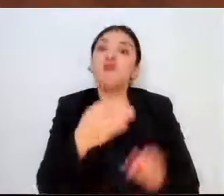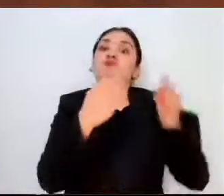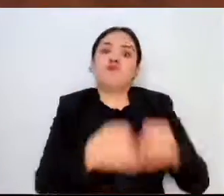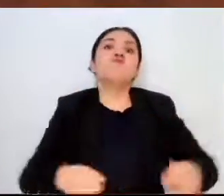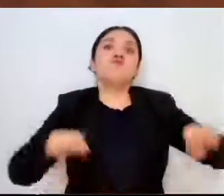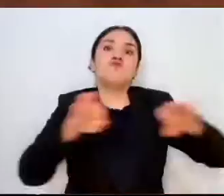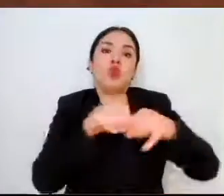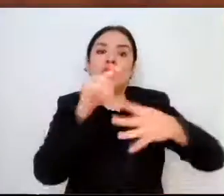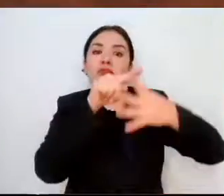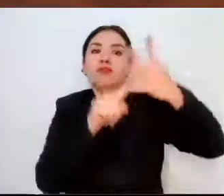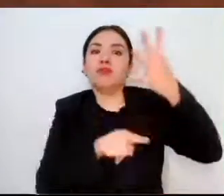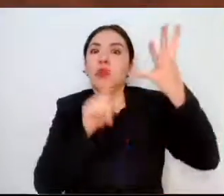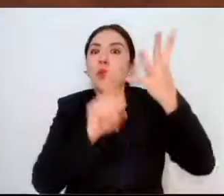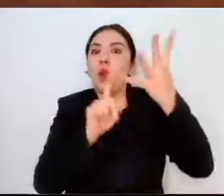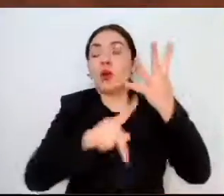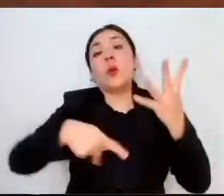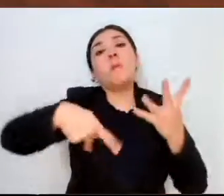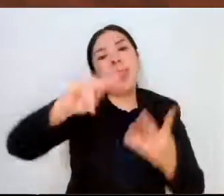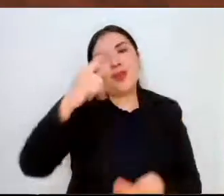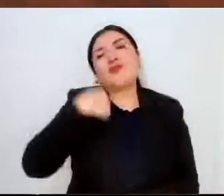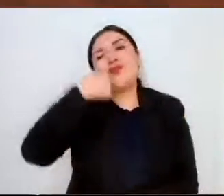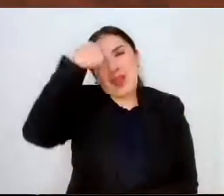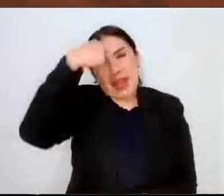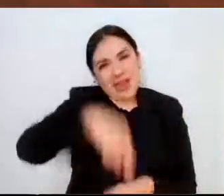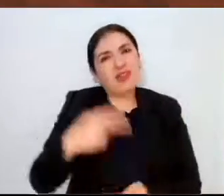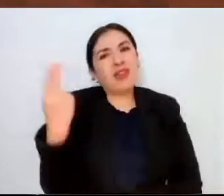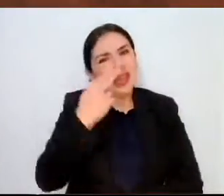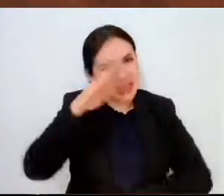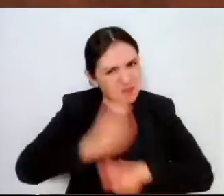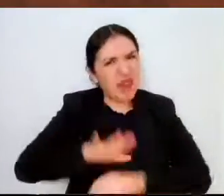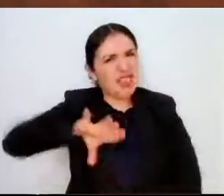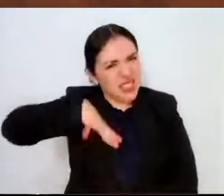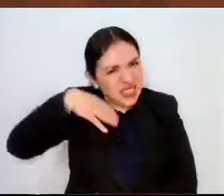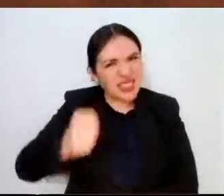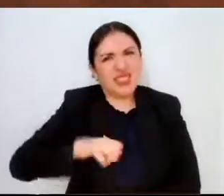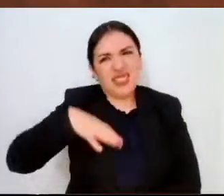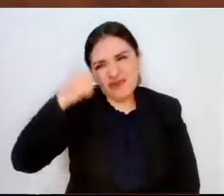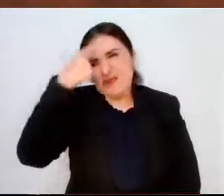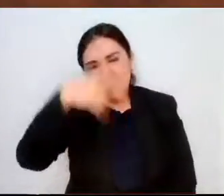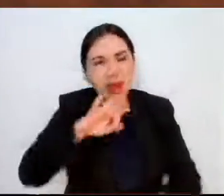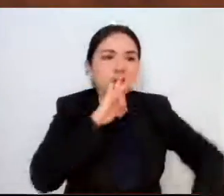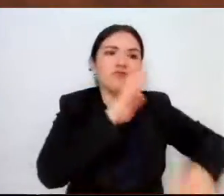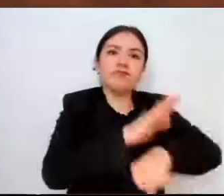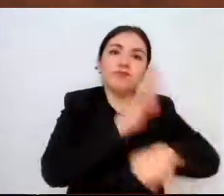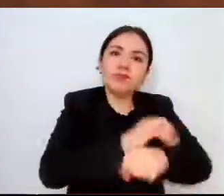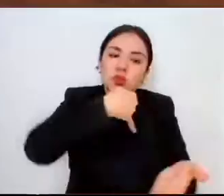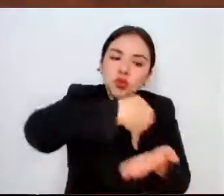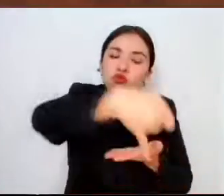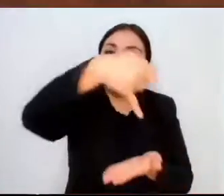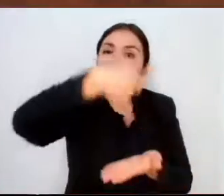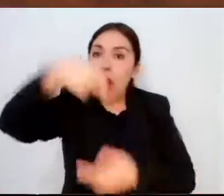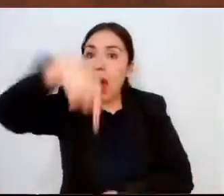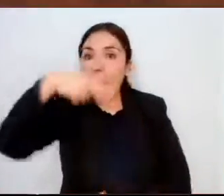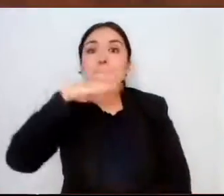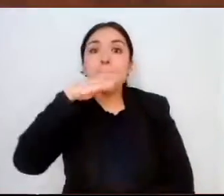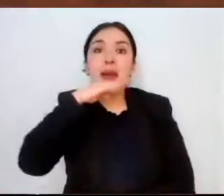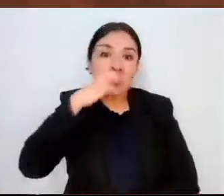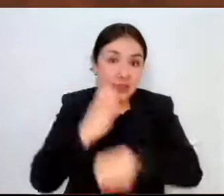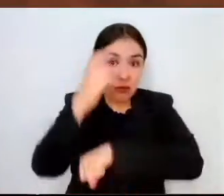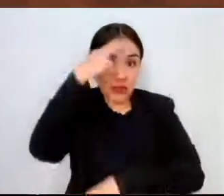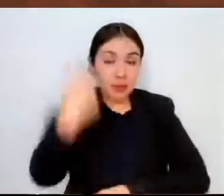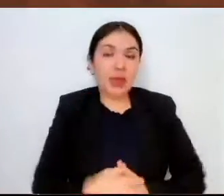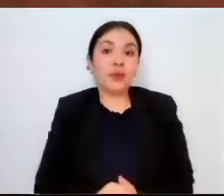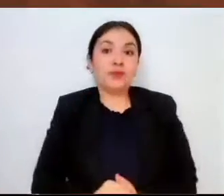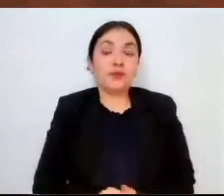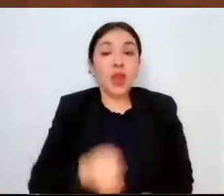pero que sin duda creo tenemos que hacer más todavía por los productores de maíz en el Estado de México. La producción de